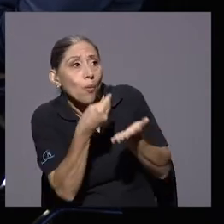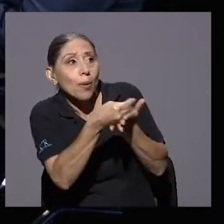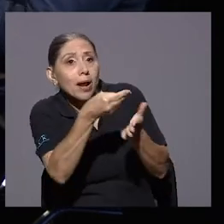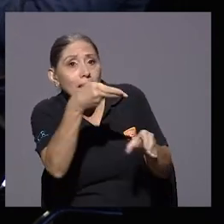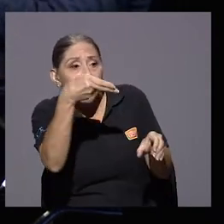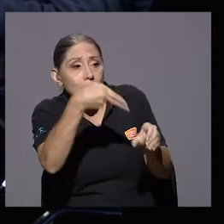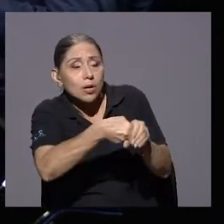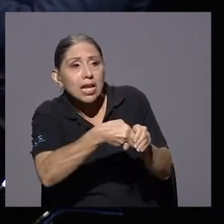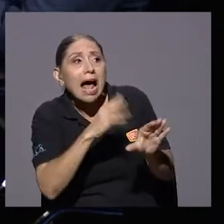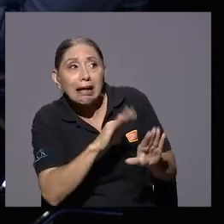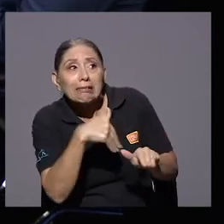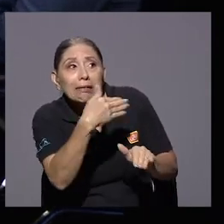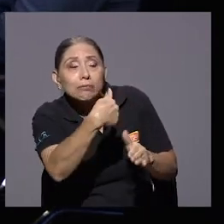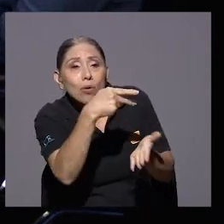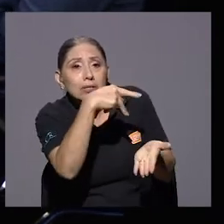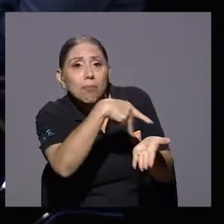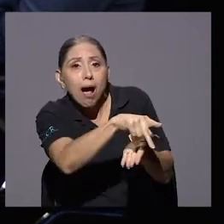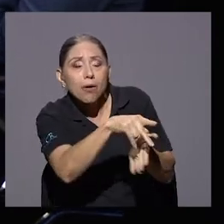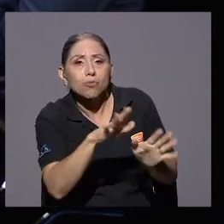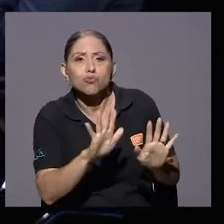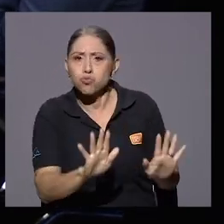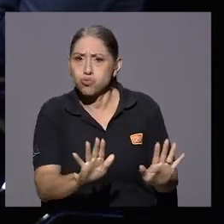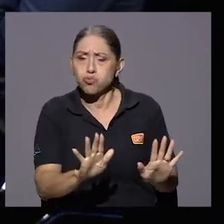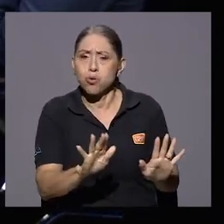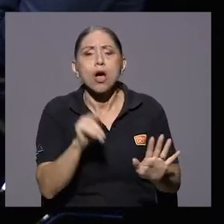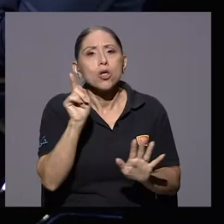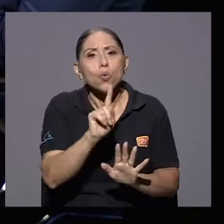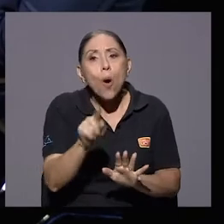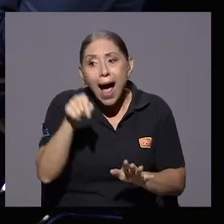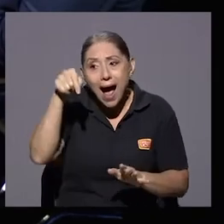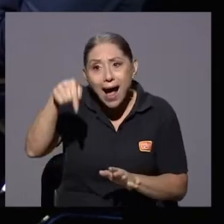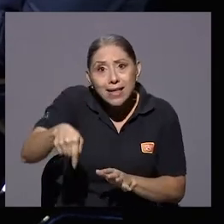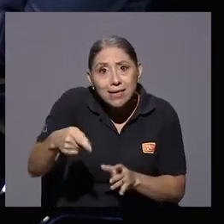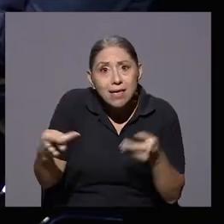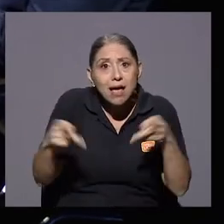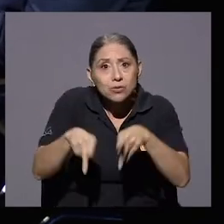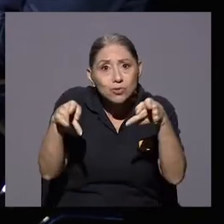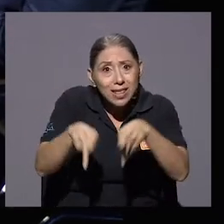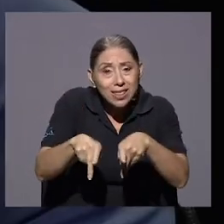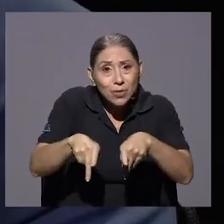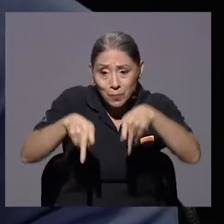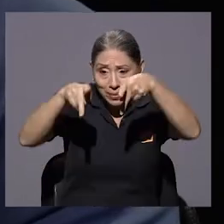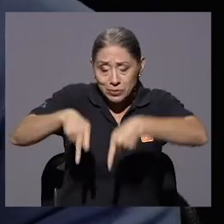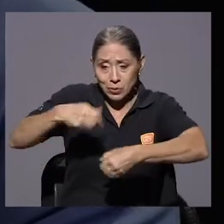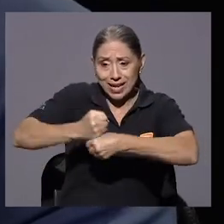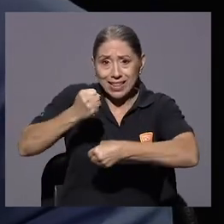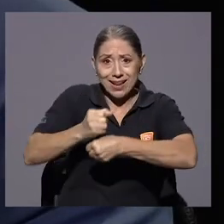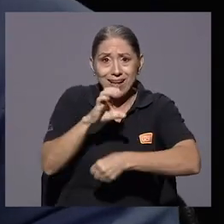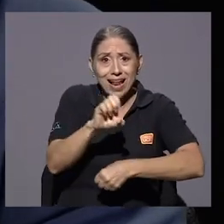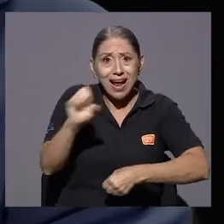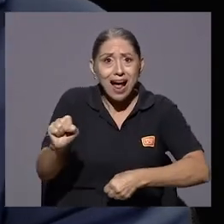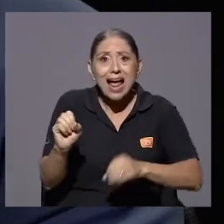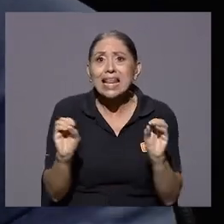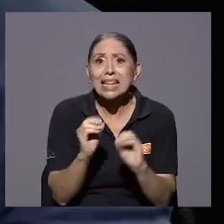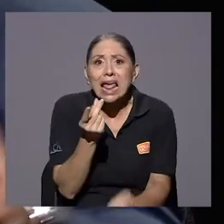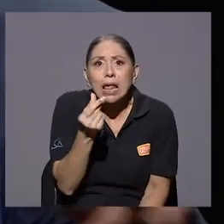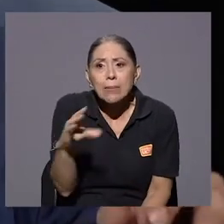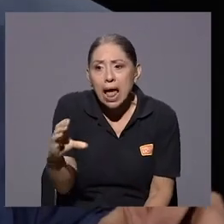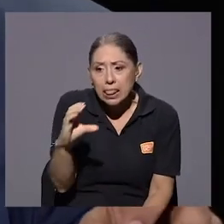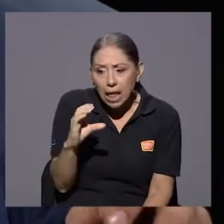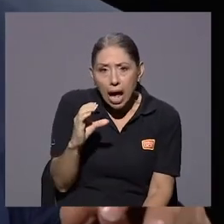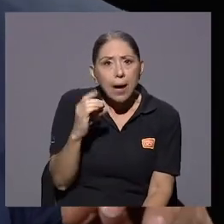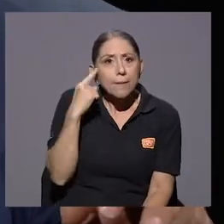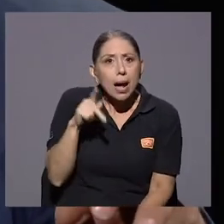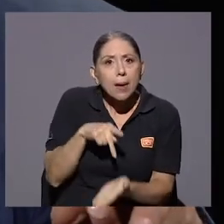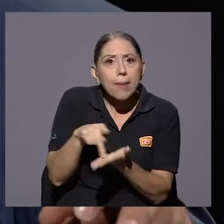porque a lo largo y ancho del país nos han pasado situaciones en donde el trabajador no tiene plata, ni tan siquiera, para pagar sus pases e ir a